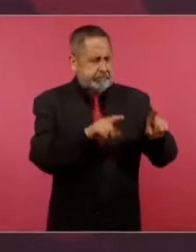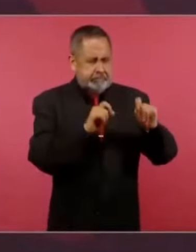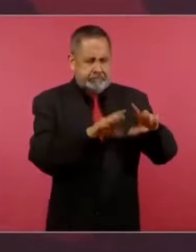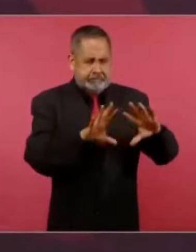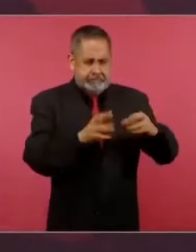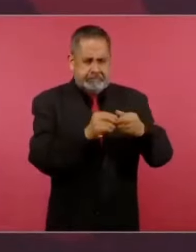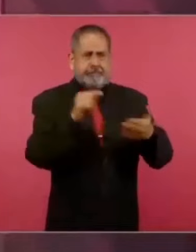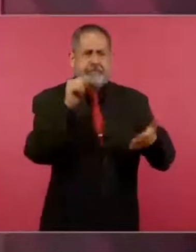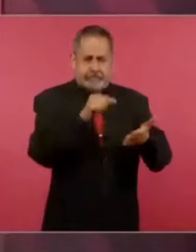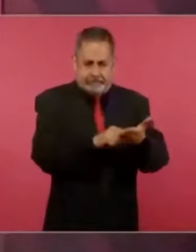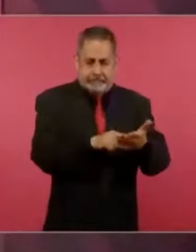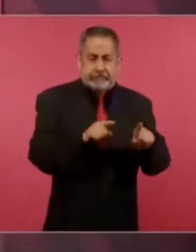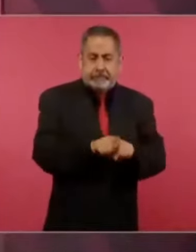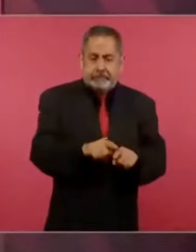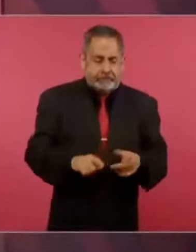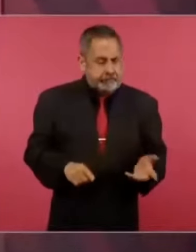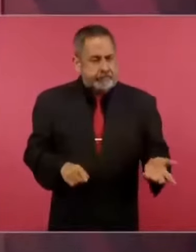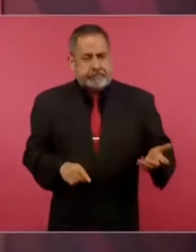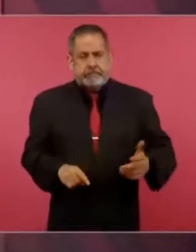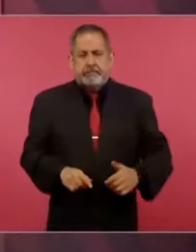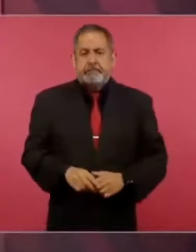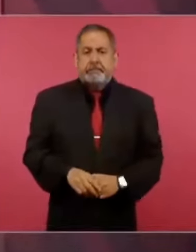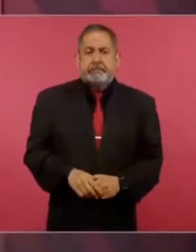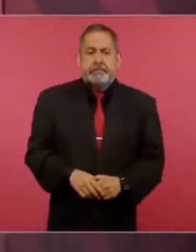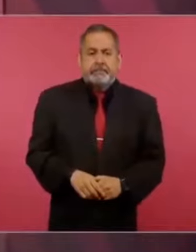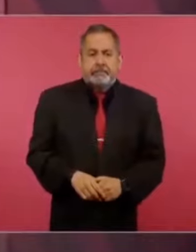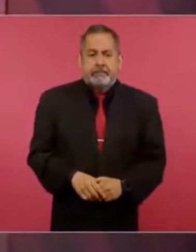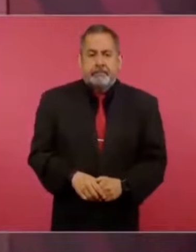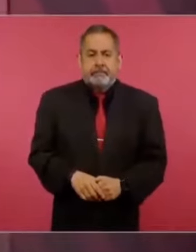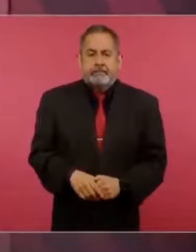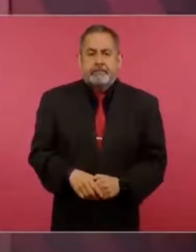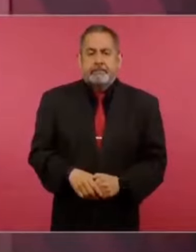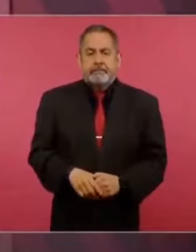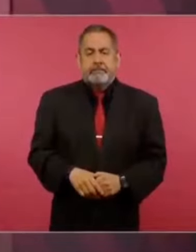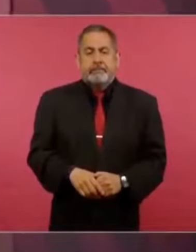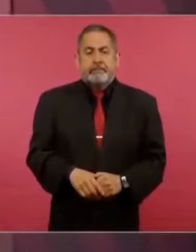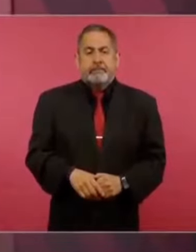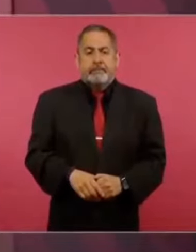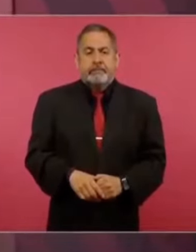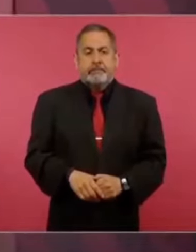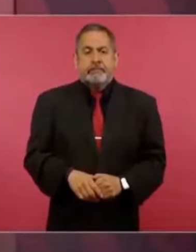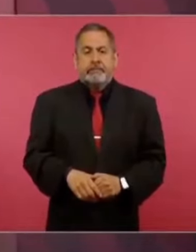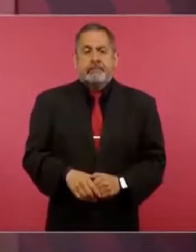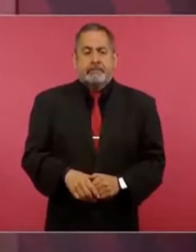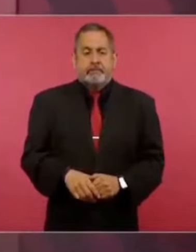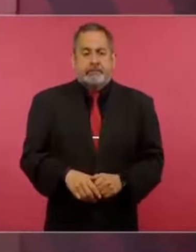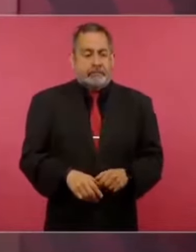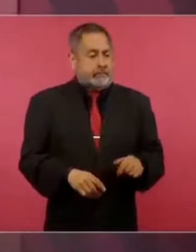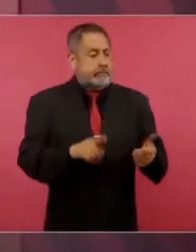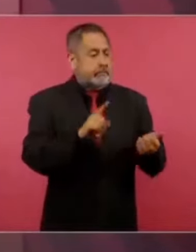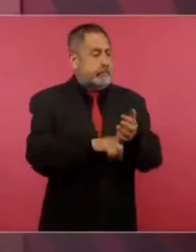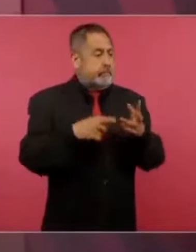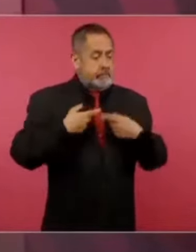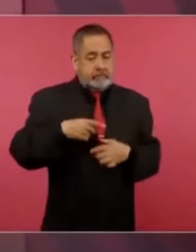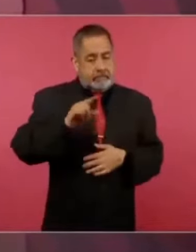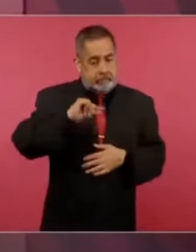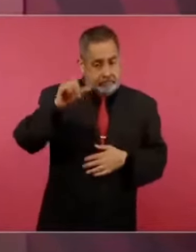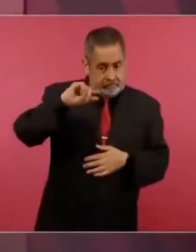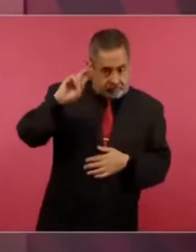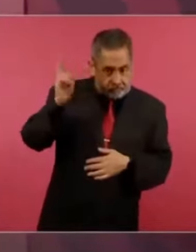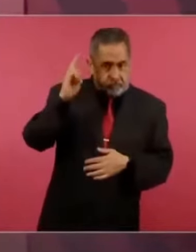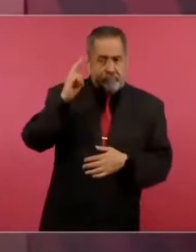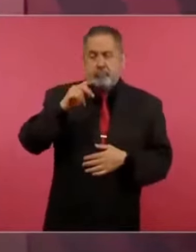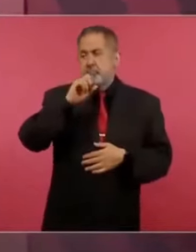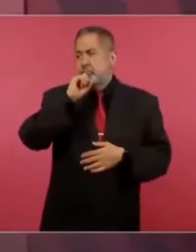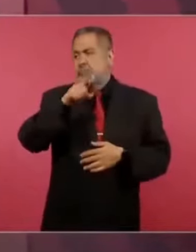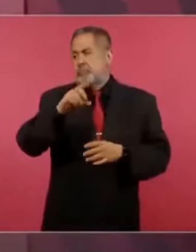porque hay gente en la academia y desde